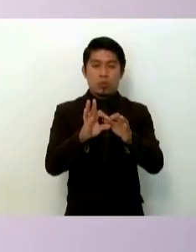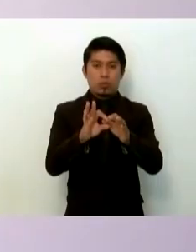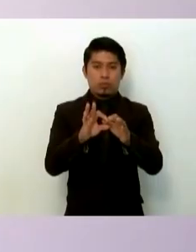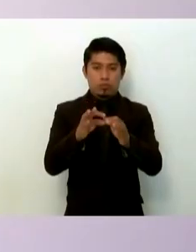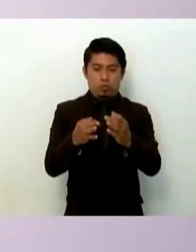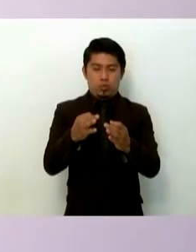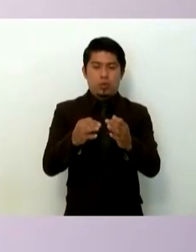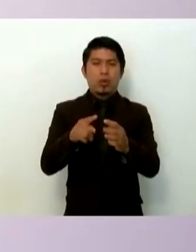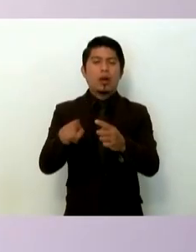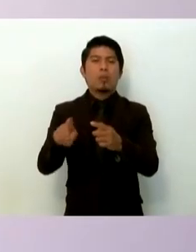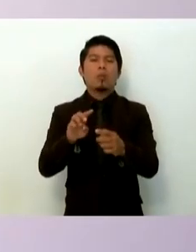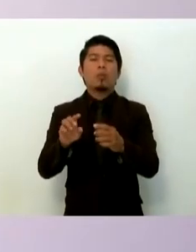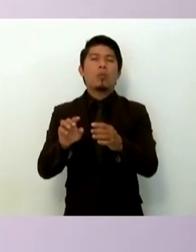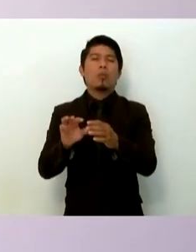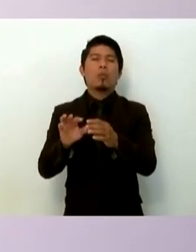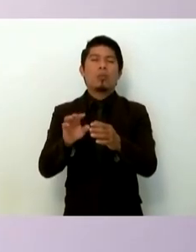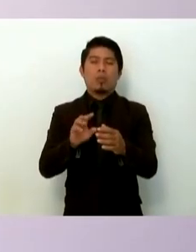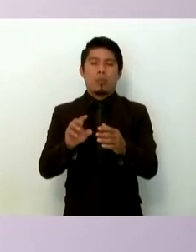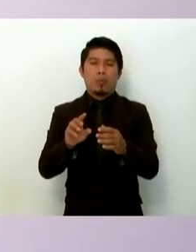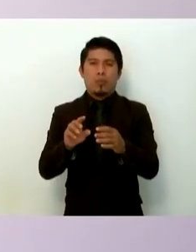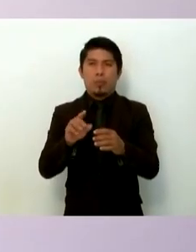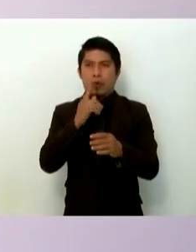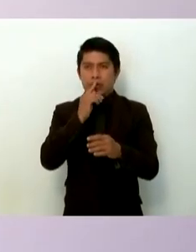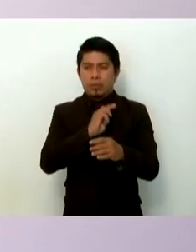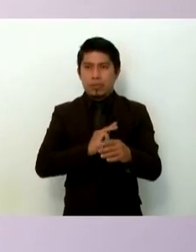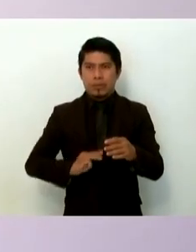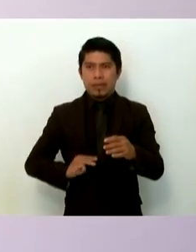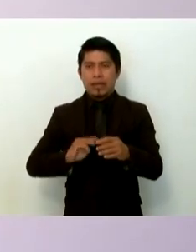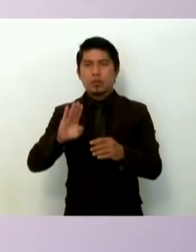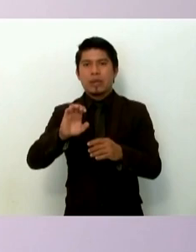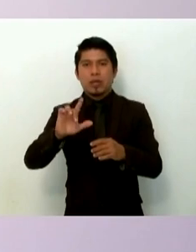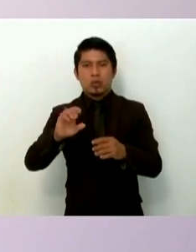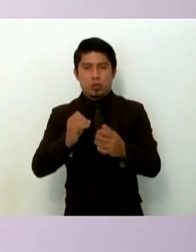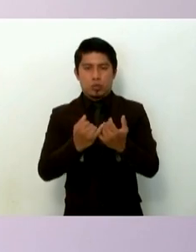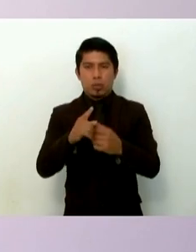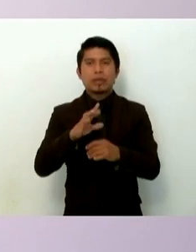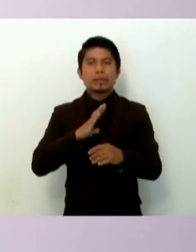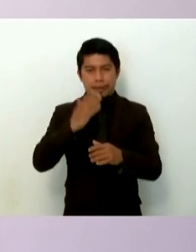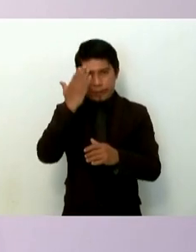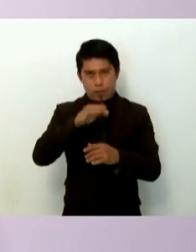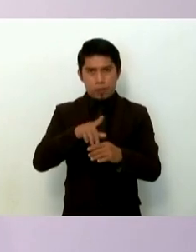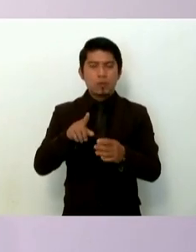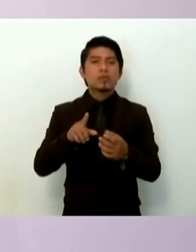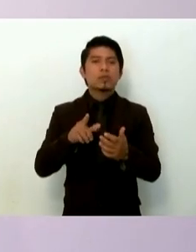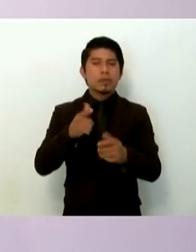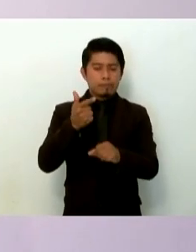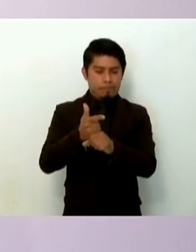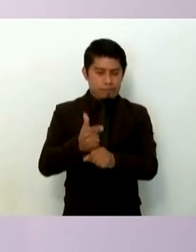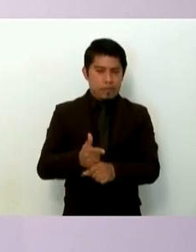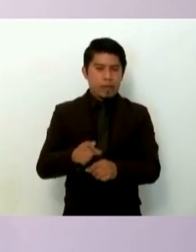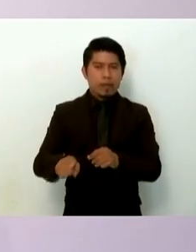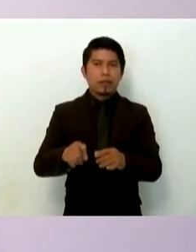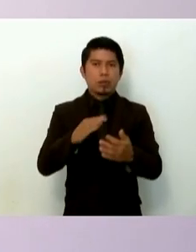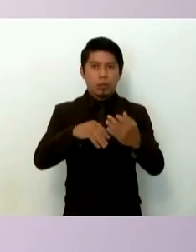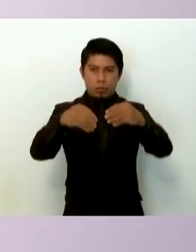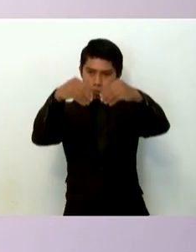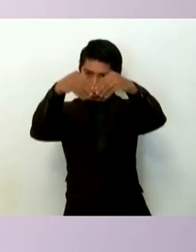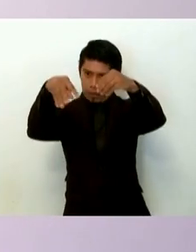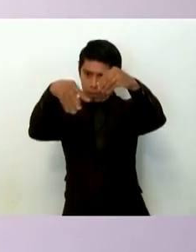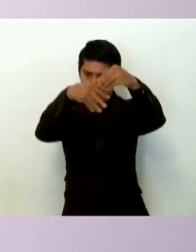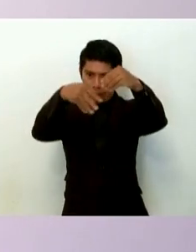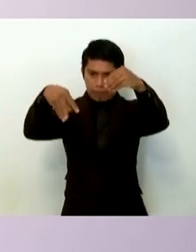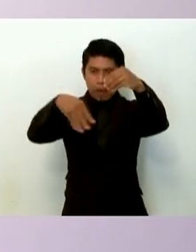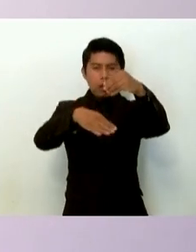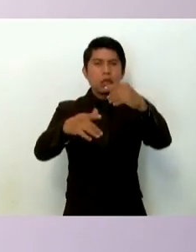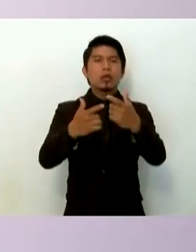a la policía municipal de Iguala y al grupo de los bélicos tenemos perfectamente ubicado el árbol delictivo y el